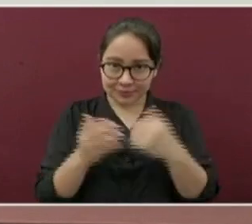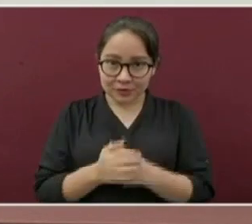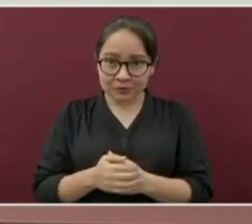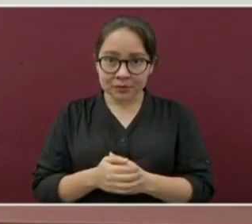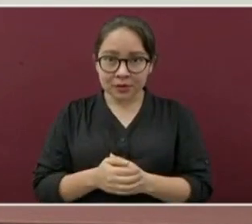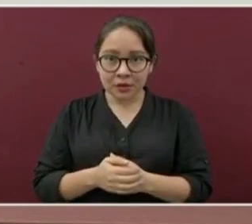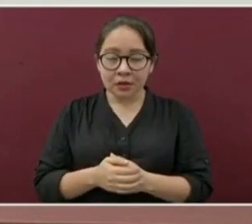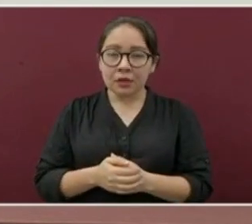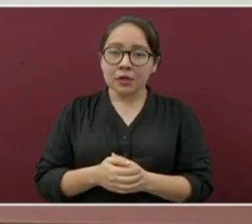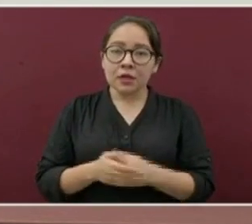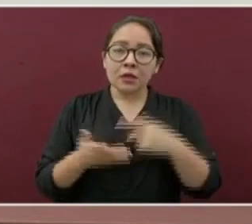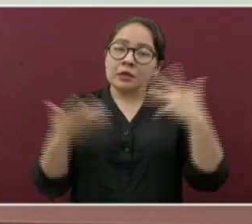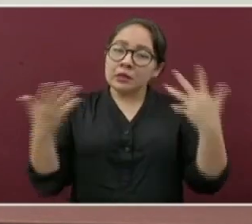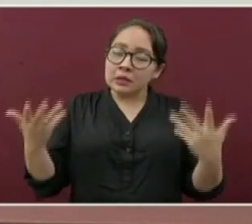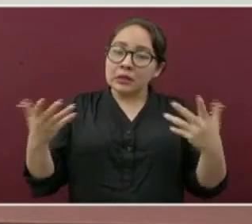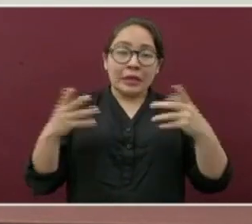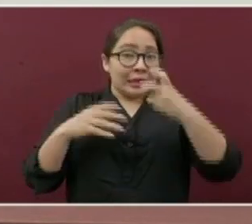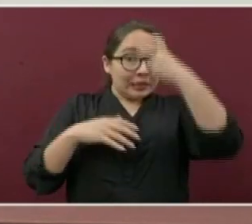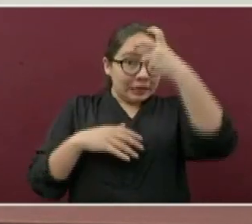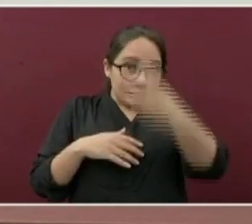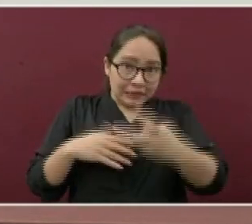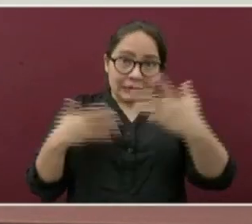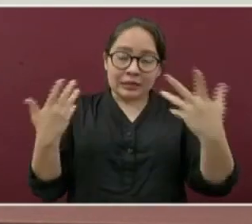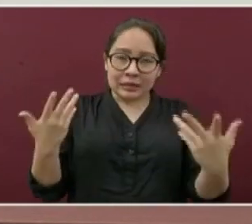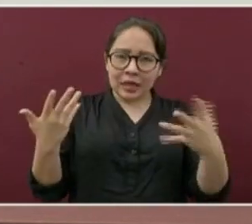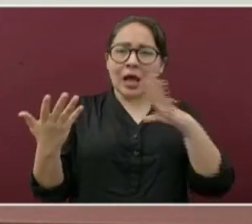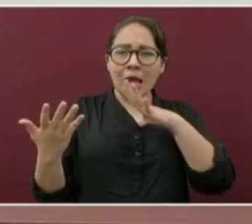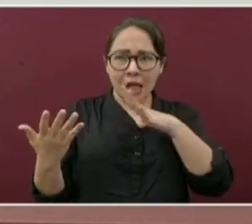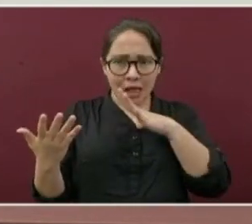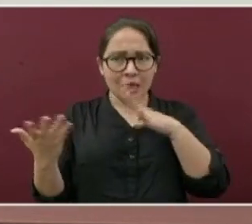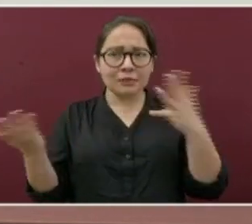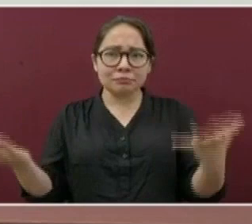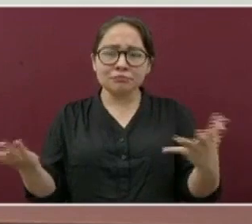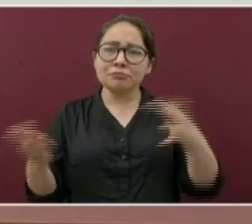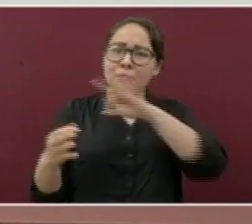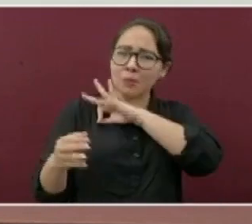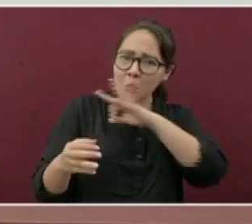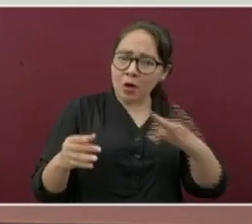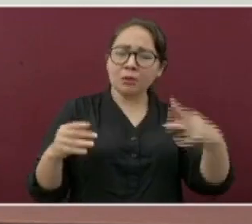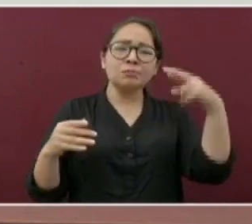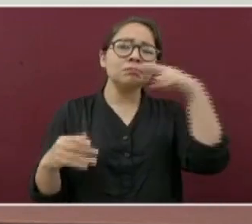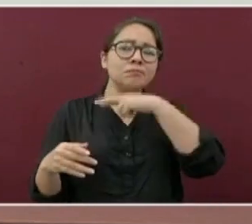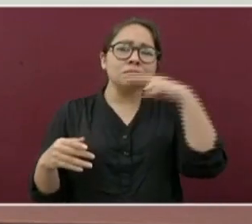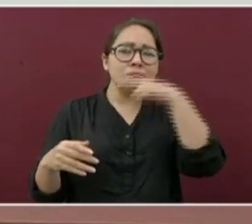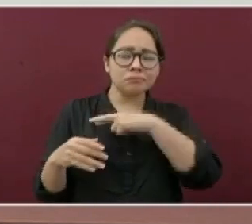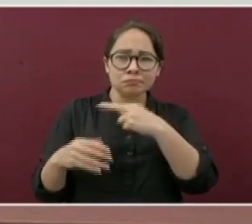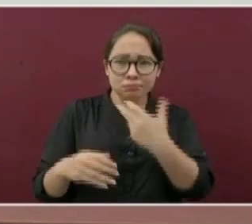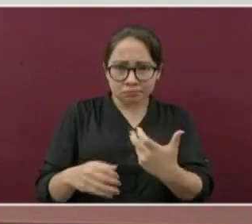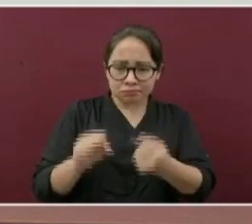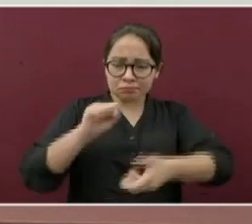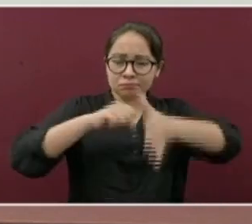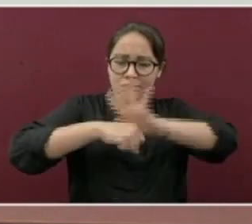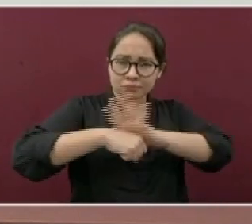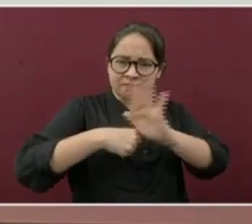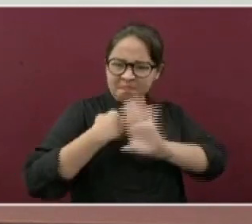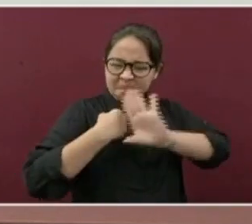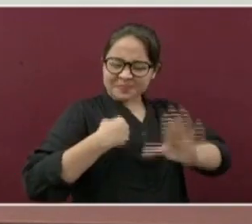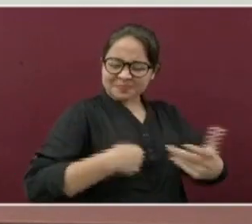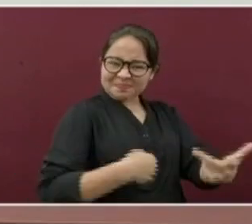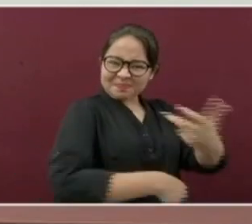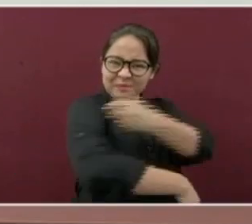Esto, familia veracruzana, nos brindará la posibilidad de agilizar la vacunación y tener un proceso